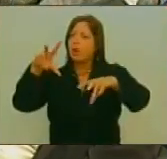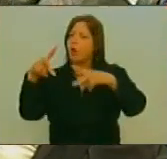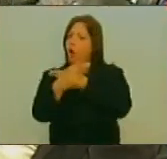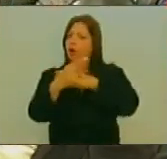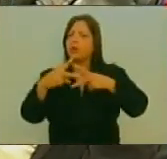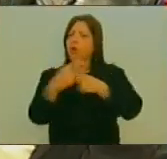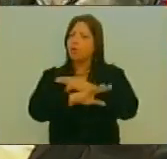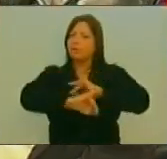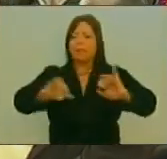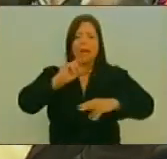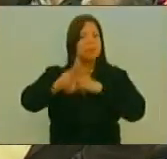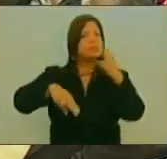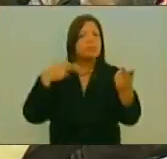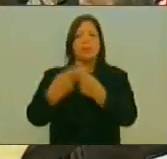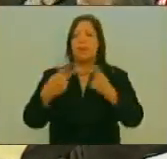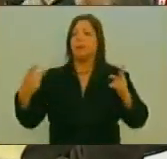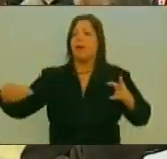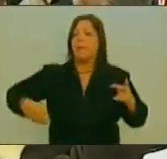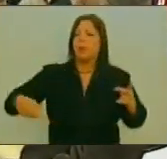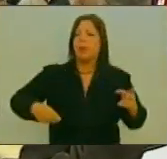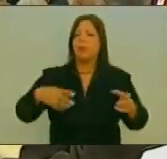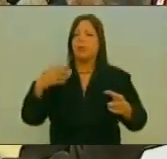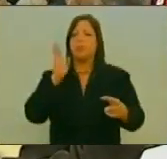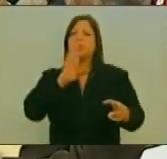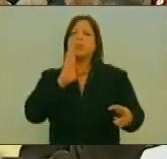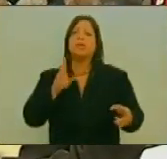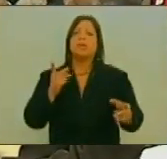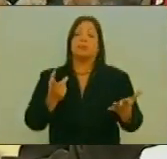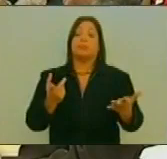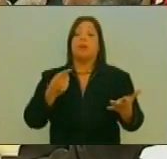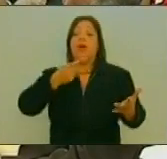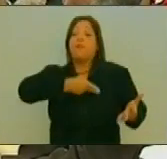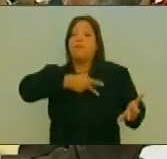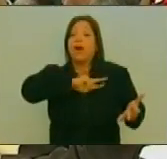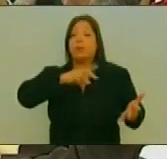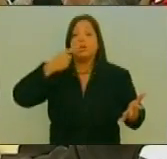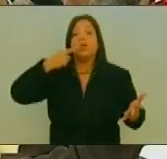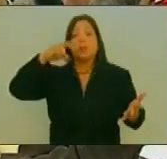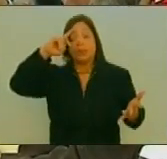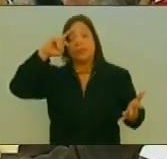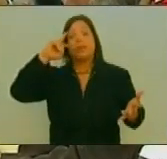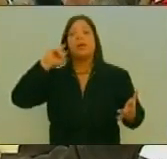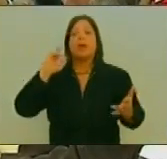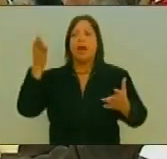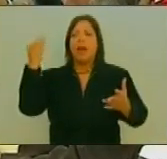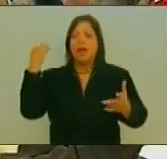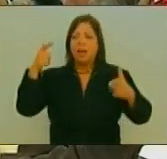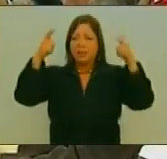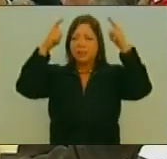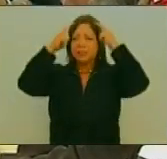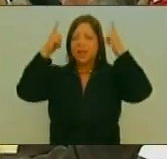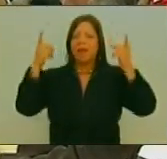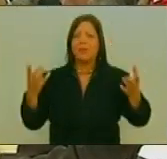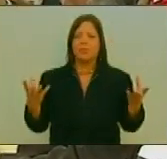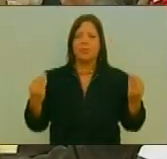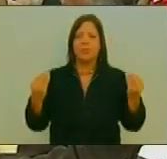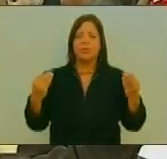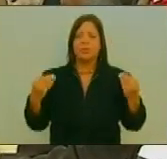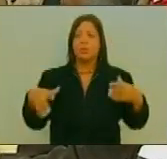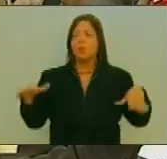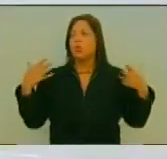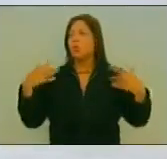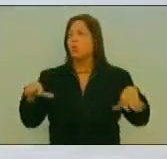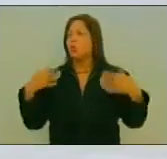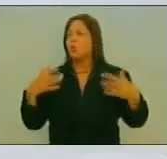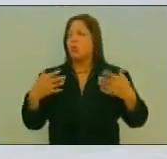Ya basta De tanta Manipulación Lo que Aplicaron En contra Del comandante Hugo Chávez Durante